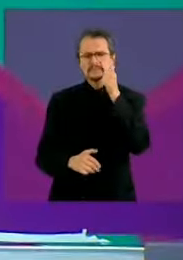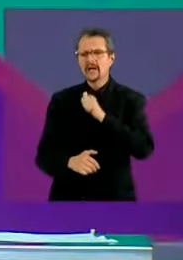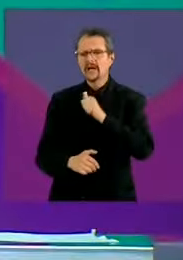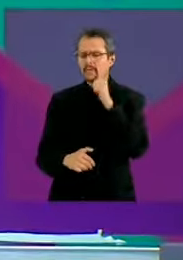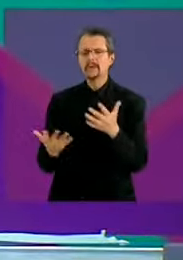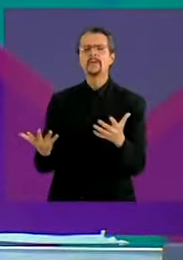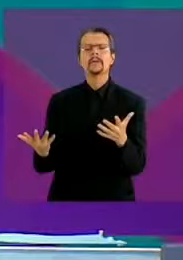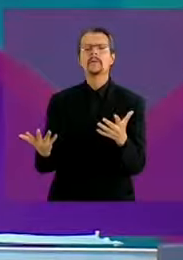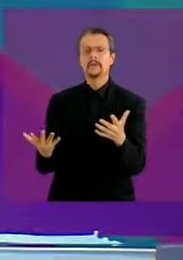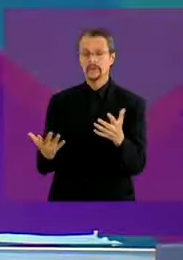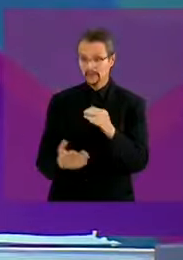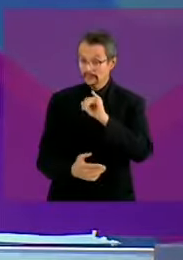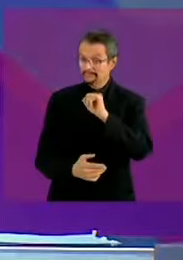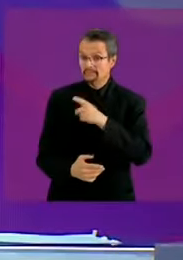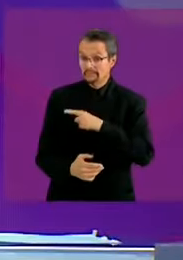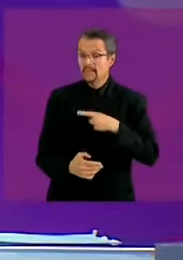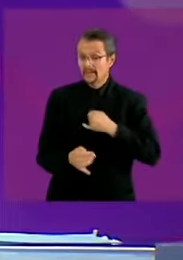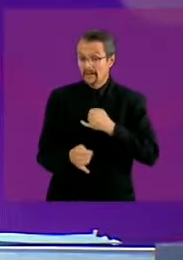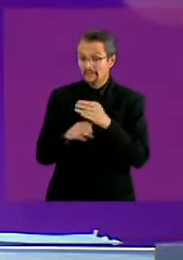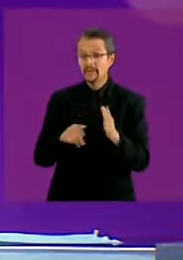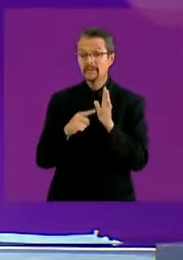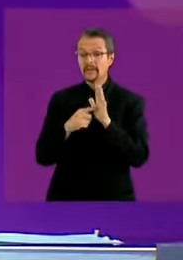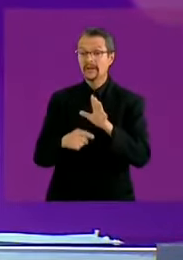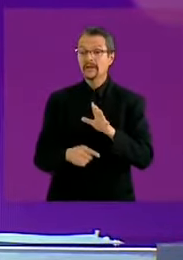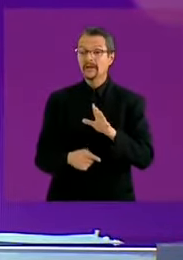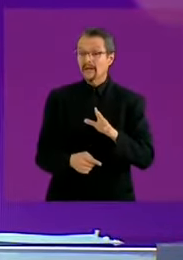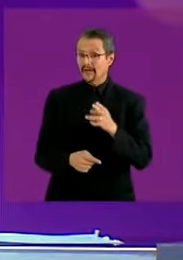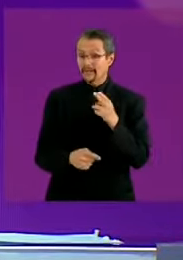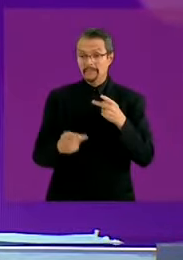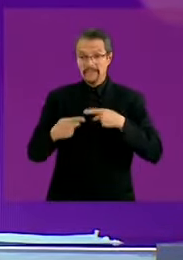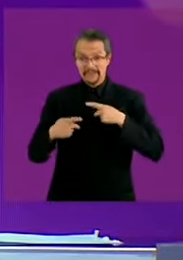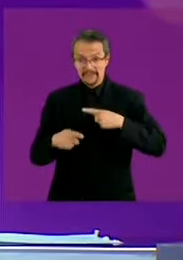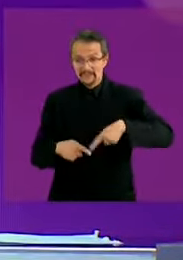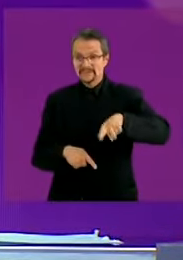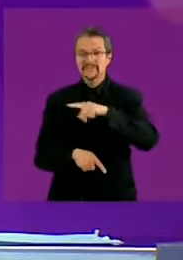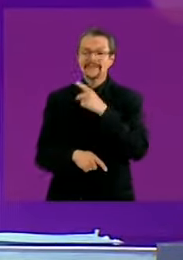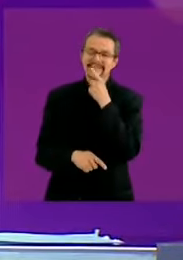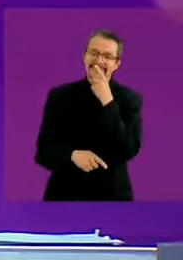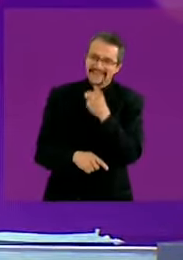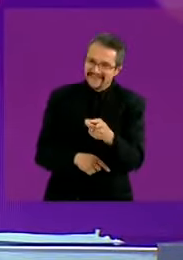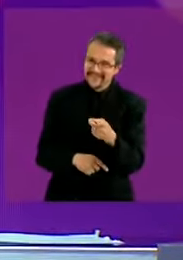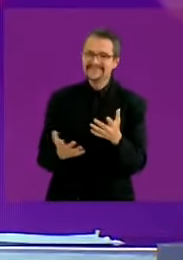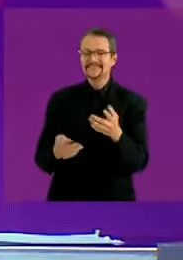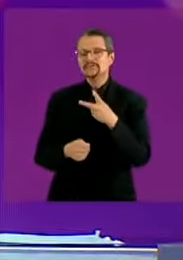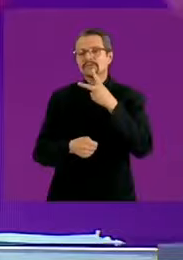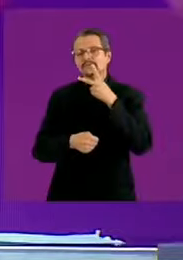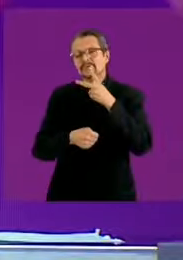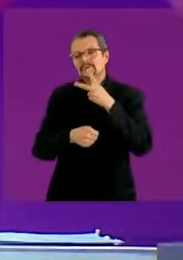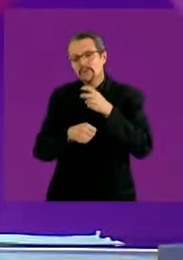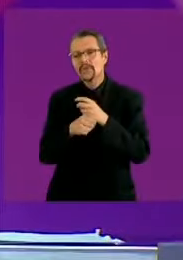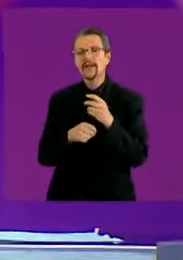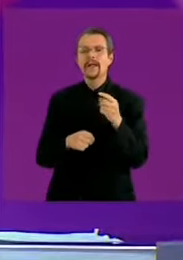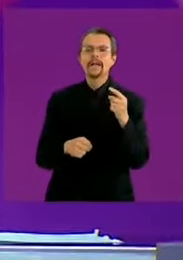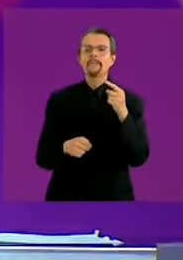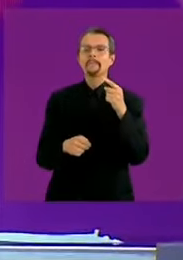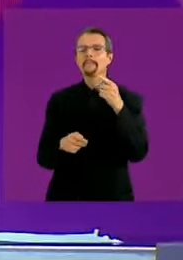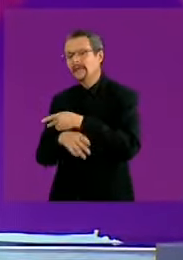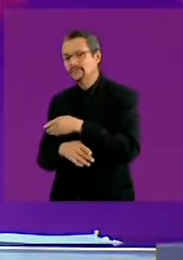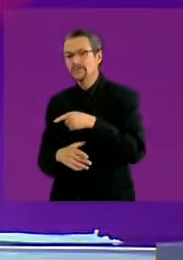accesible. Por cierto, hay varias cosas que dicen que los segundos pisos no era transparente, fue transparente toda la vida.